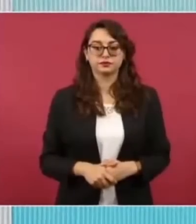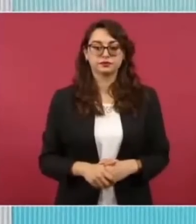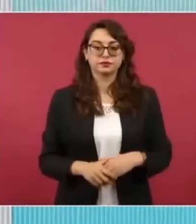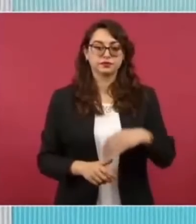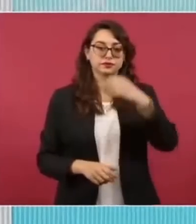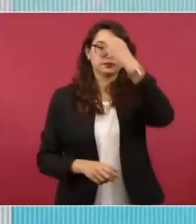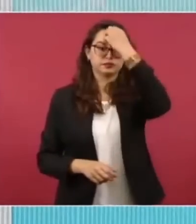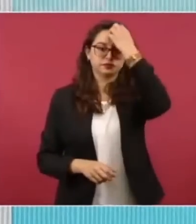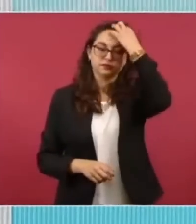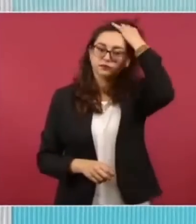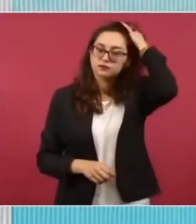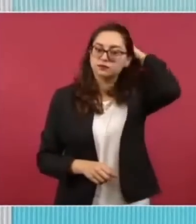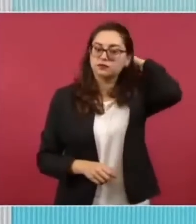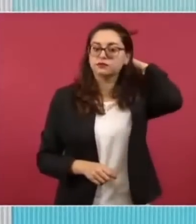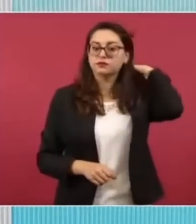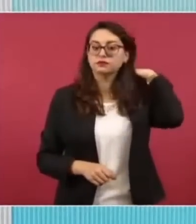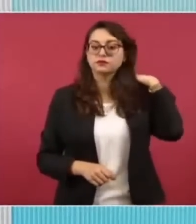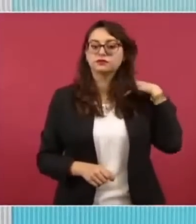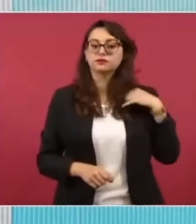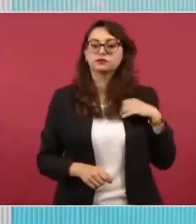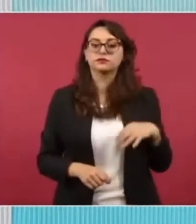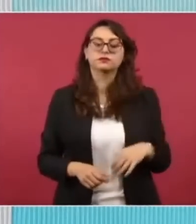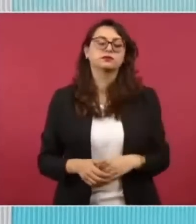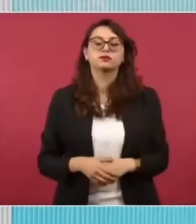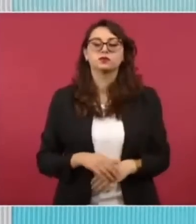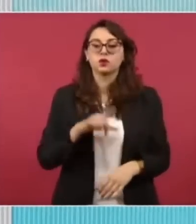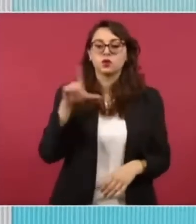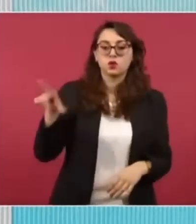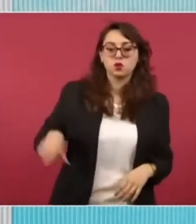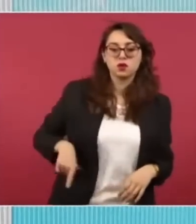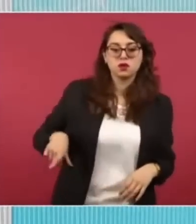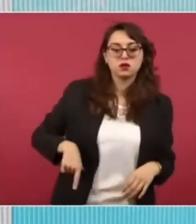promiscuidad política.